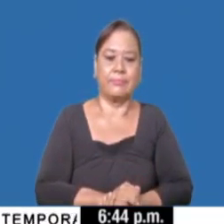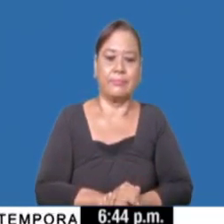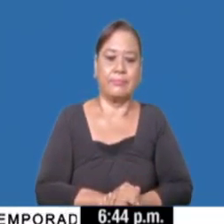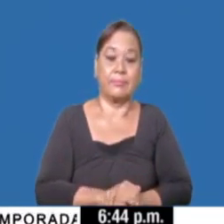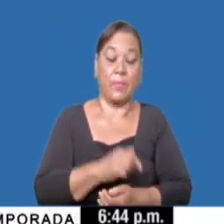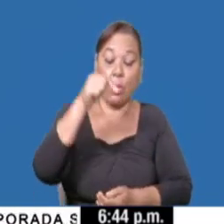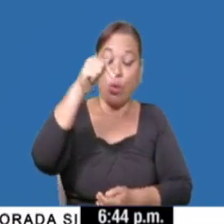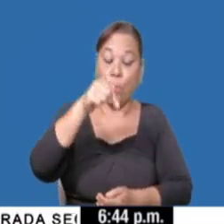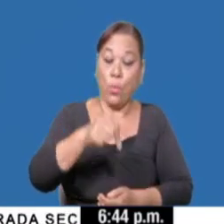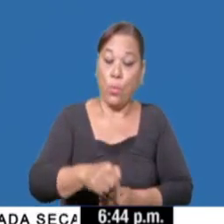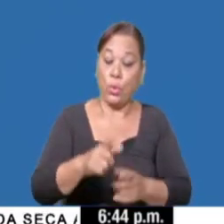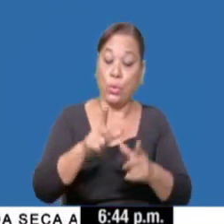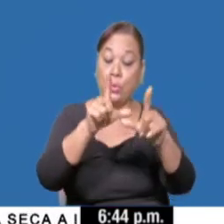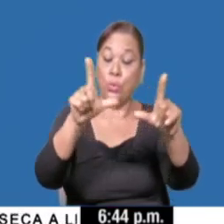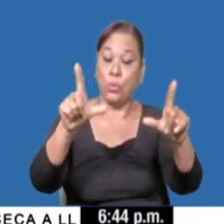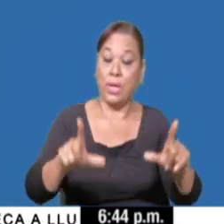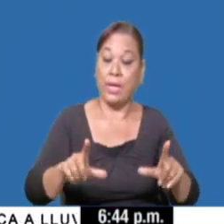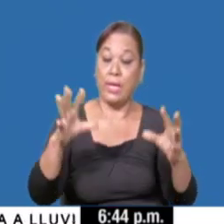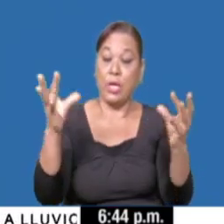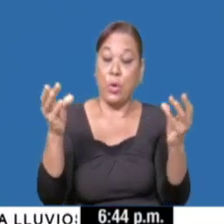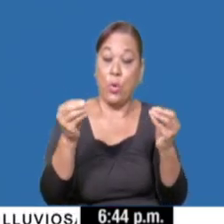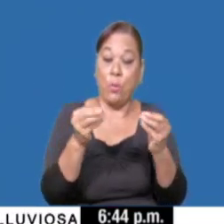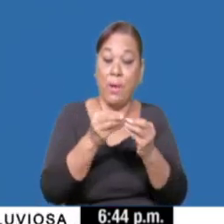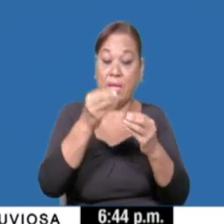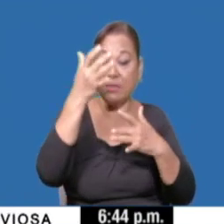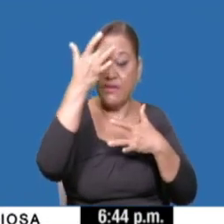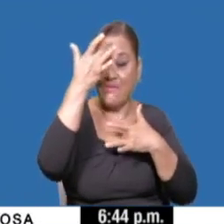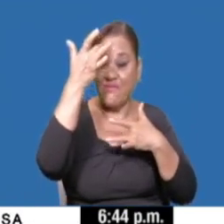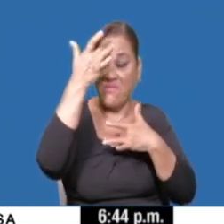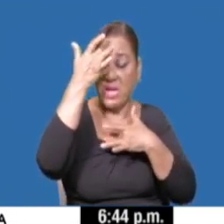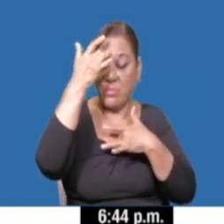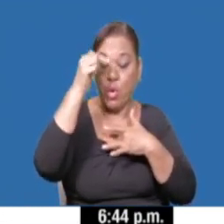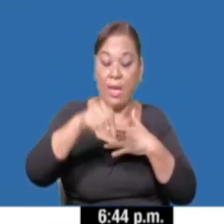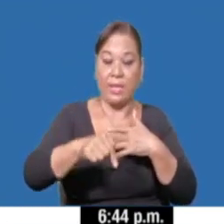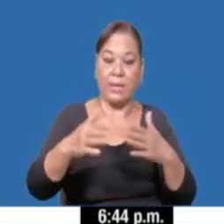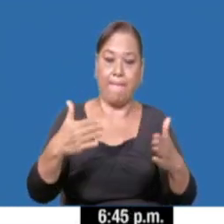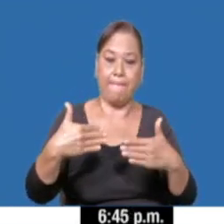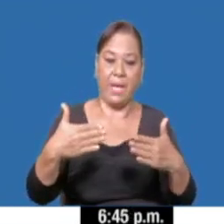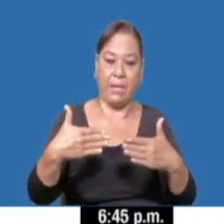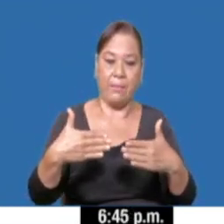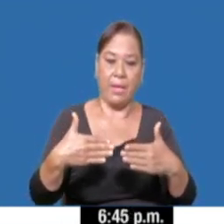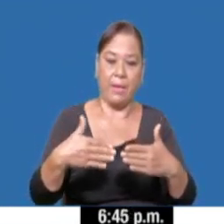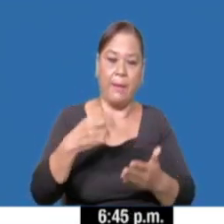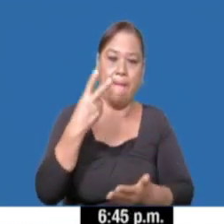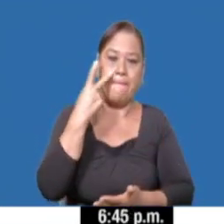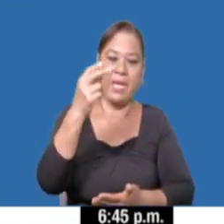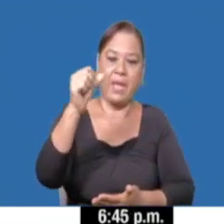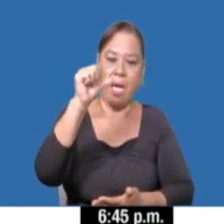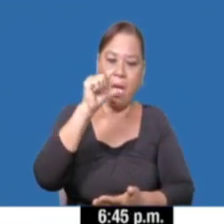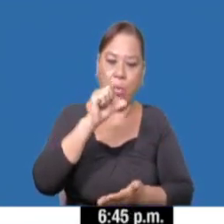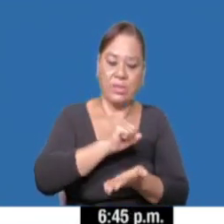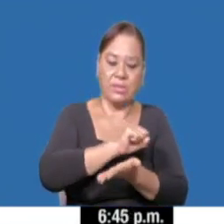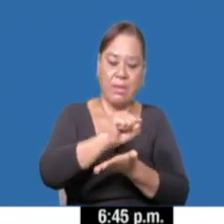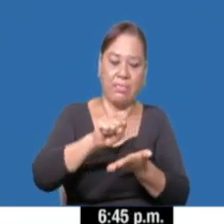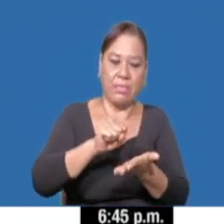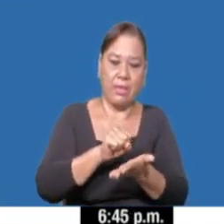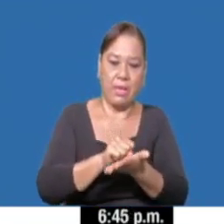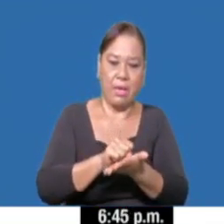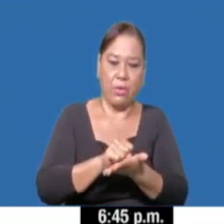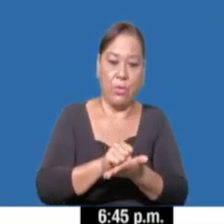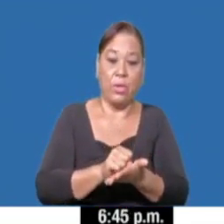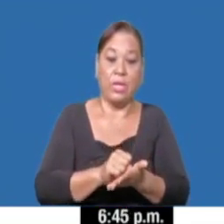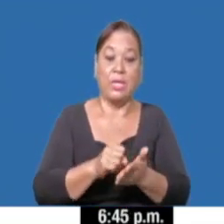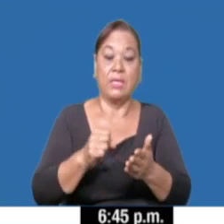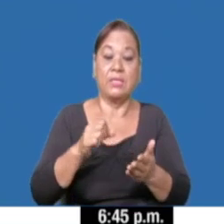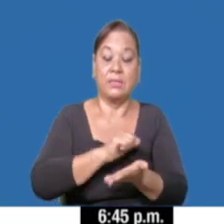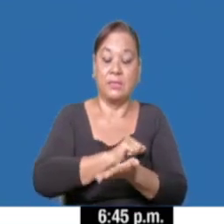Para el día de hoy, los corregimientos con más casos reportados en la República de Panamá, Santiago y San Francisco de Panamá con 12